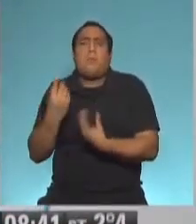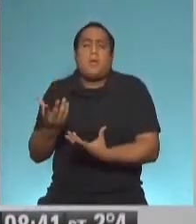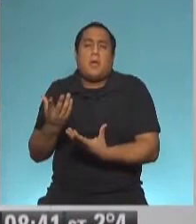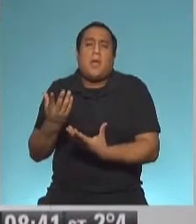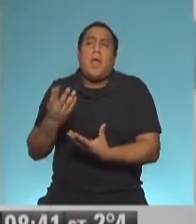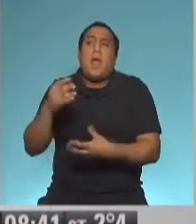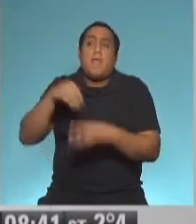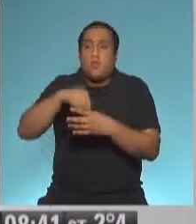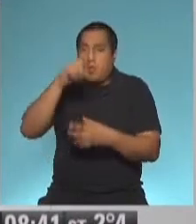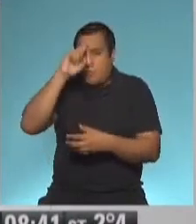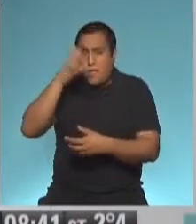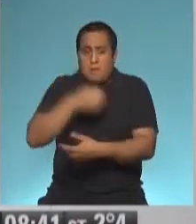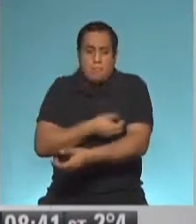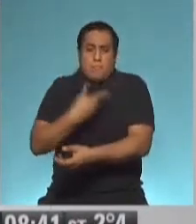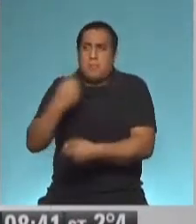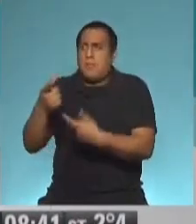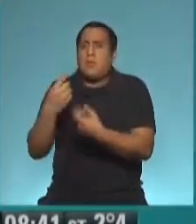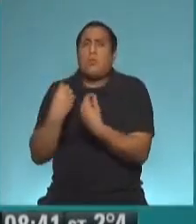Alejandro?